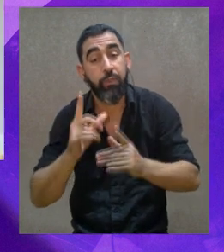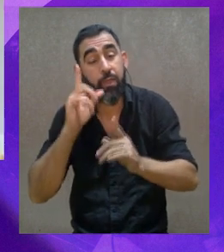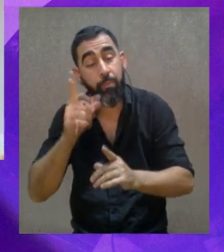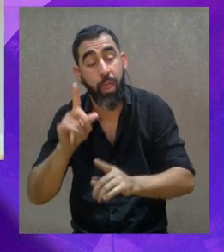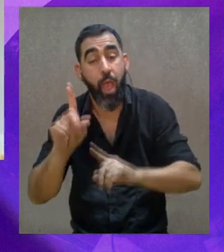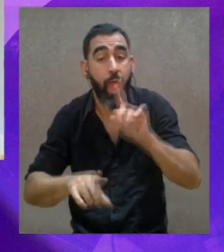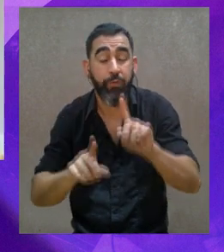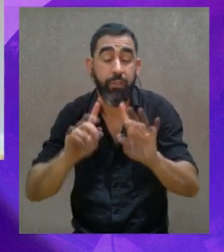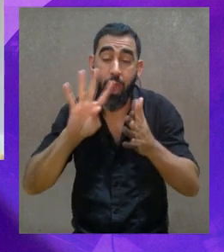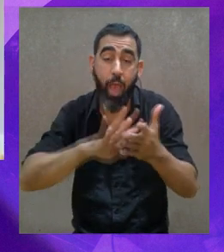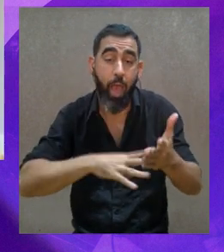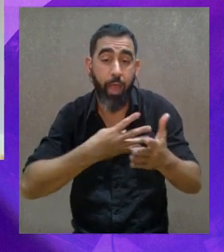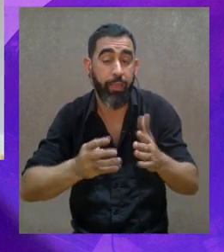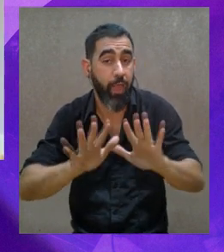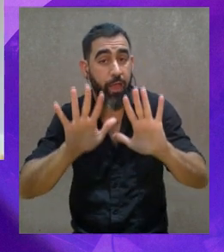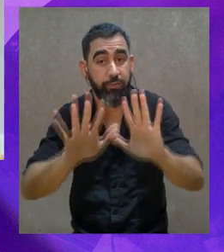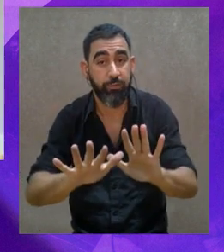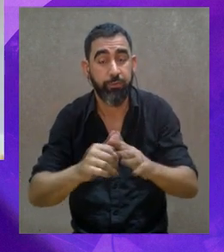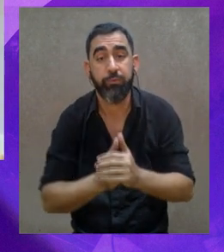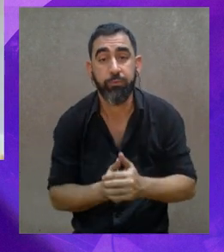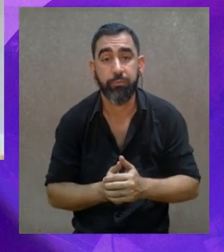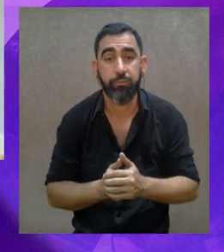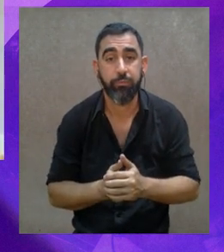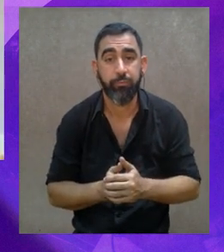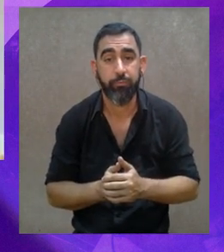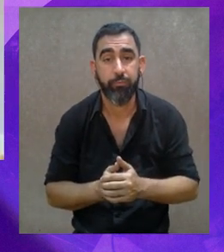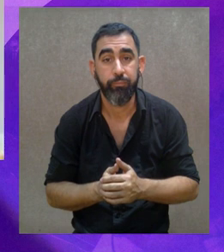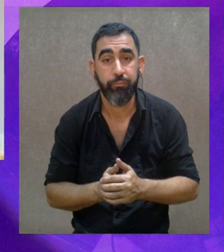porque, bueno, porque así lo dijo la agenda, ¿no?